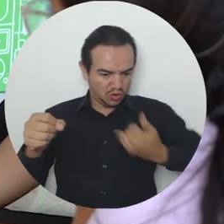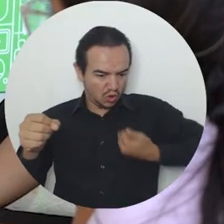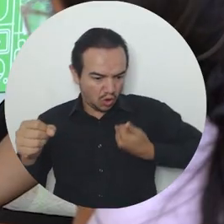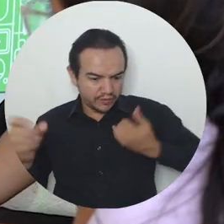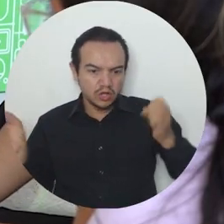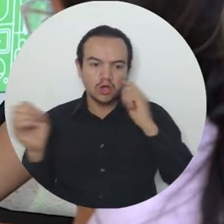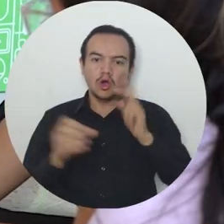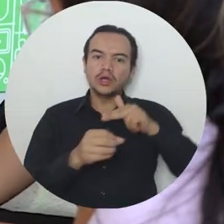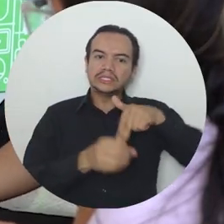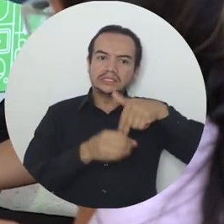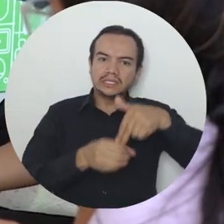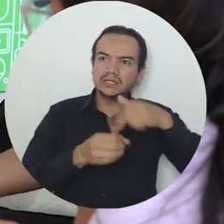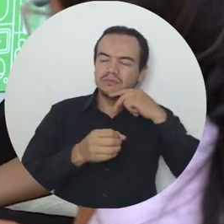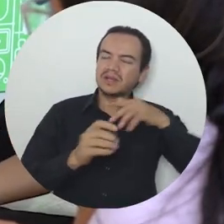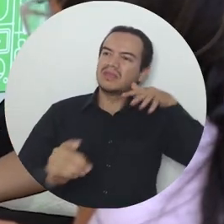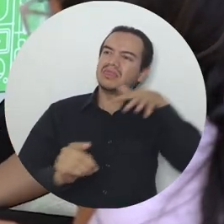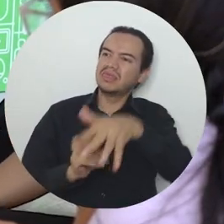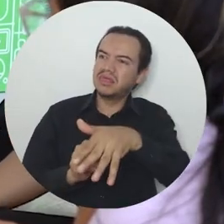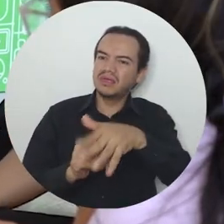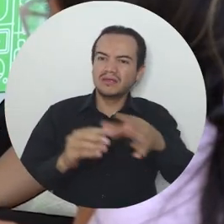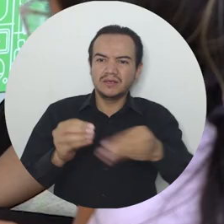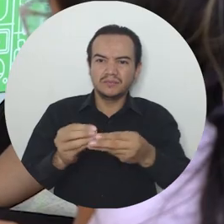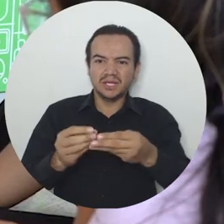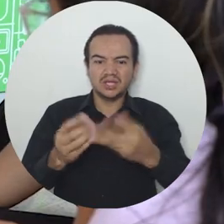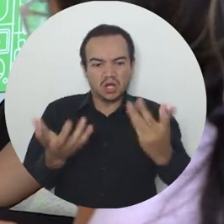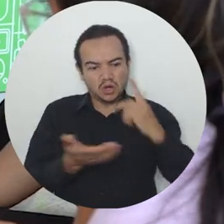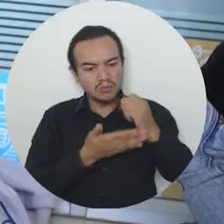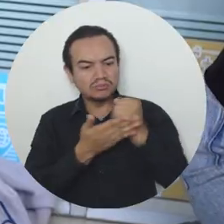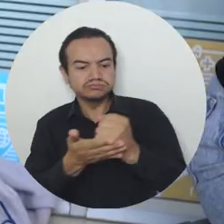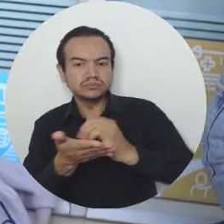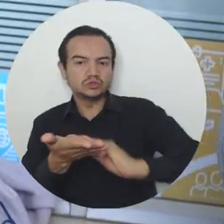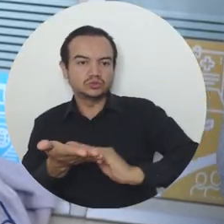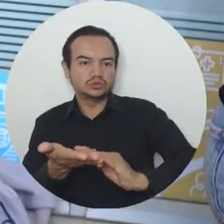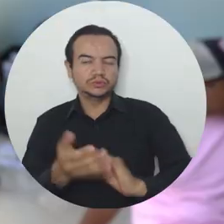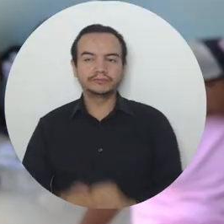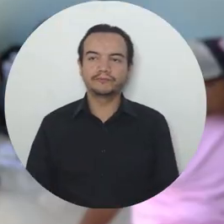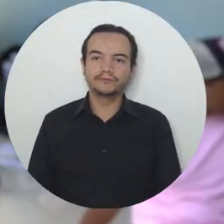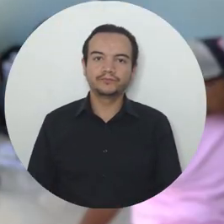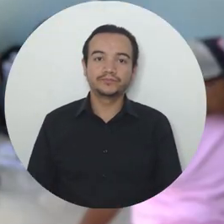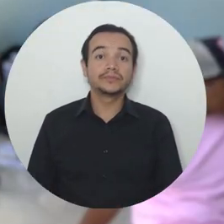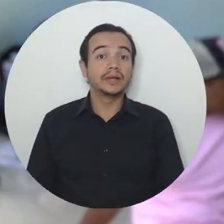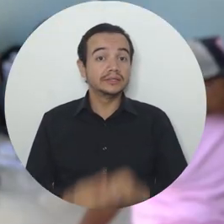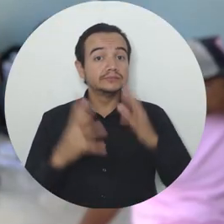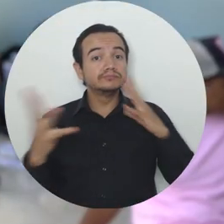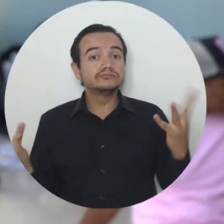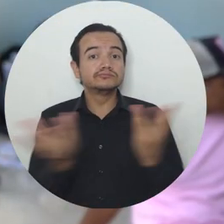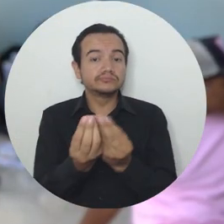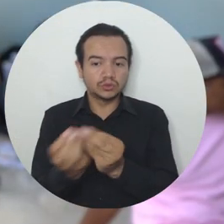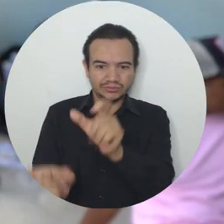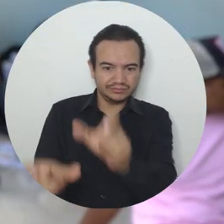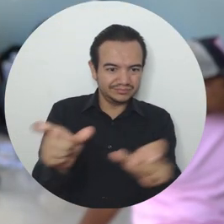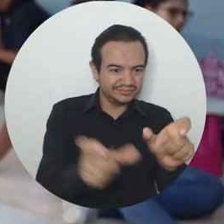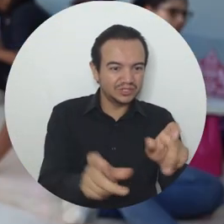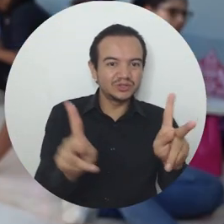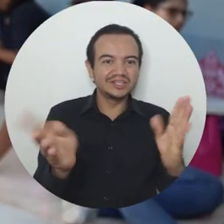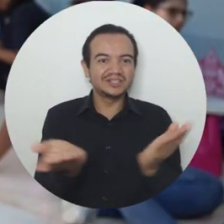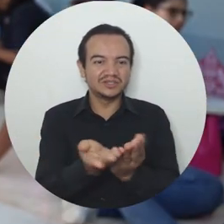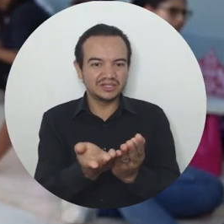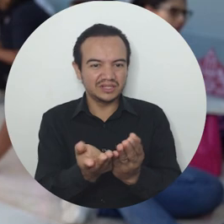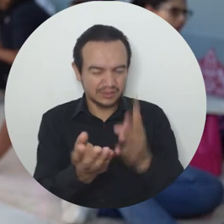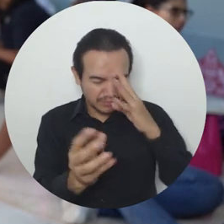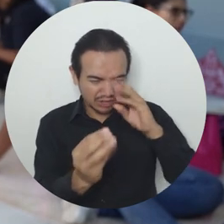como jóvenes, como comunidad indígena, pueden estar viviendo y poder ayudar a encontrarlos. En conjunto con la población estudiantil,